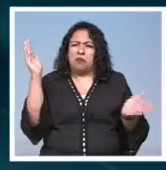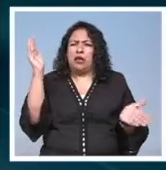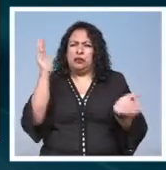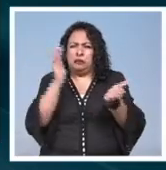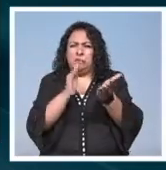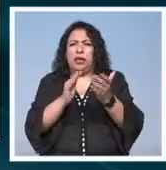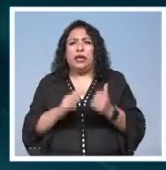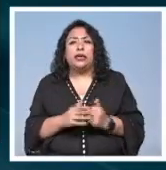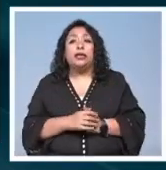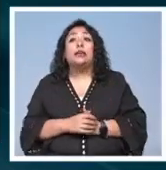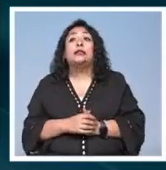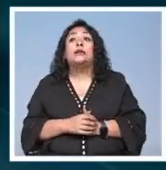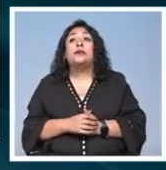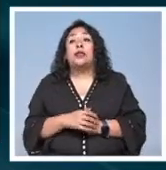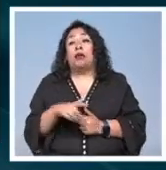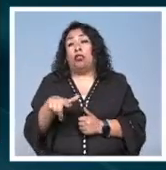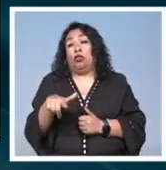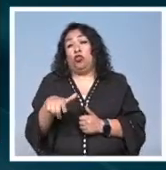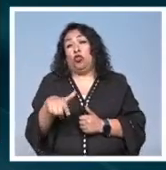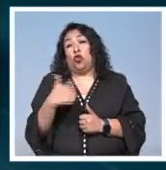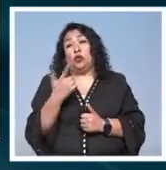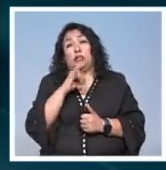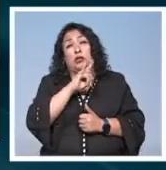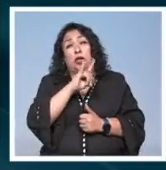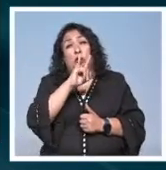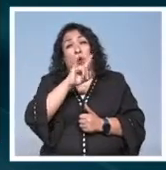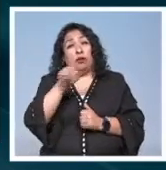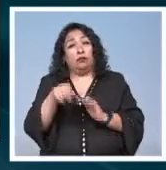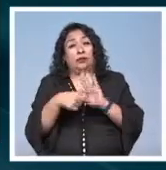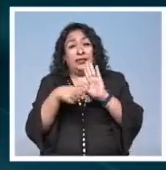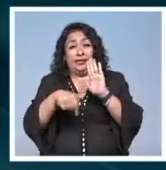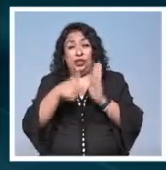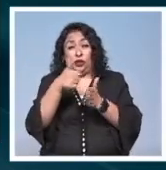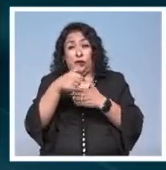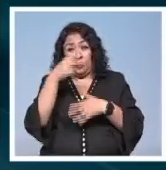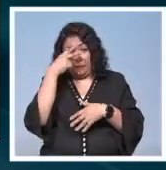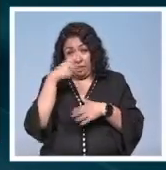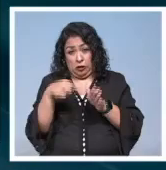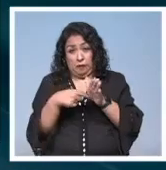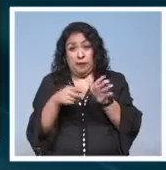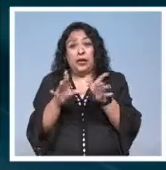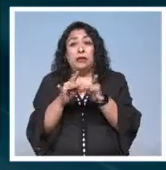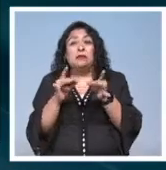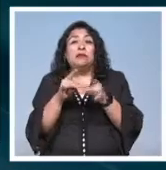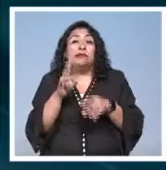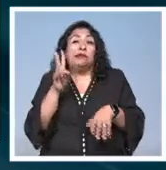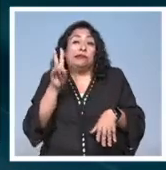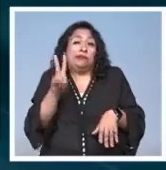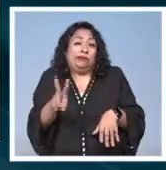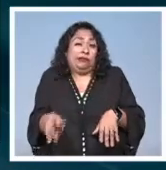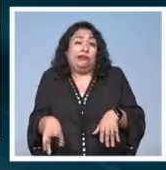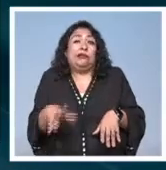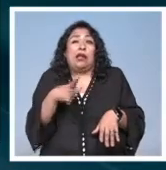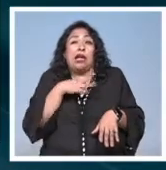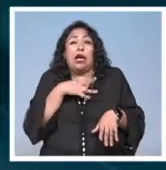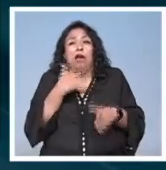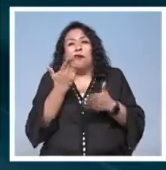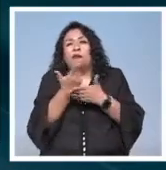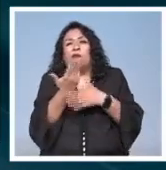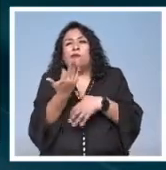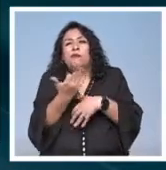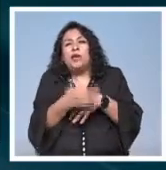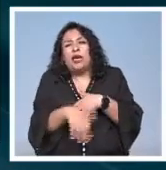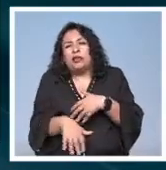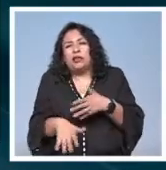pequeñas la docena de cuadros que está presentando en Ciudad de México señala es en realidad una serie de bocetos